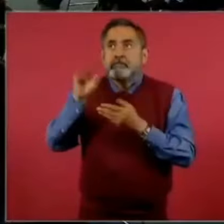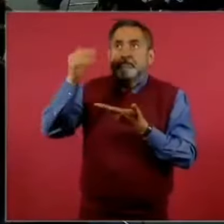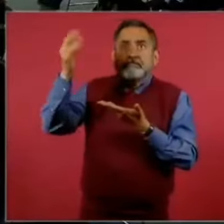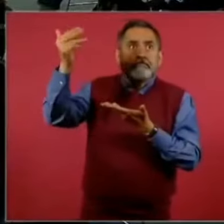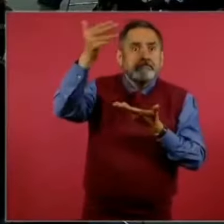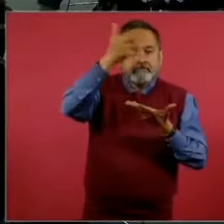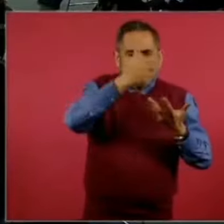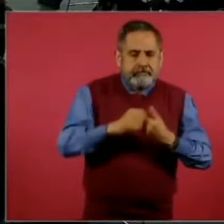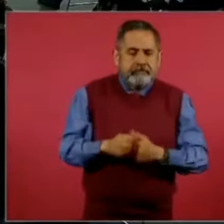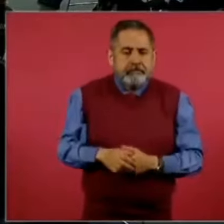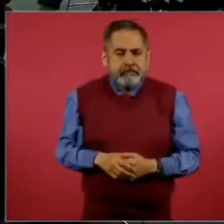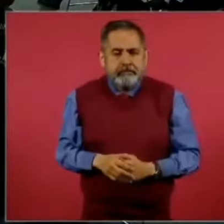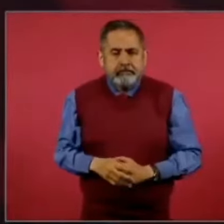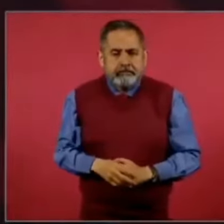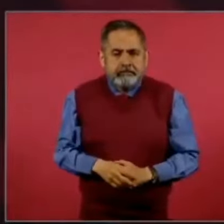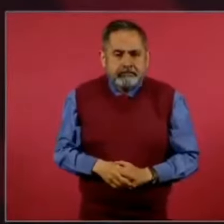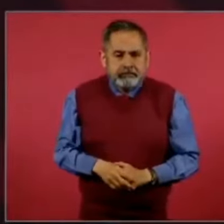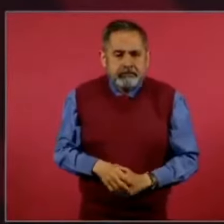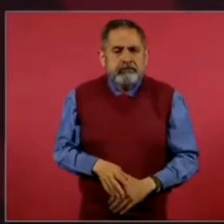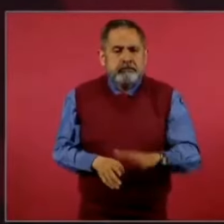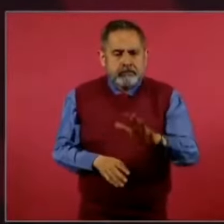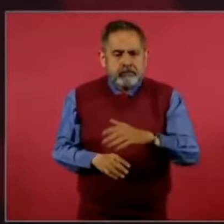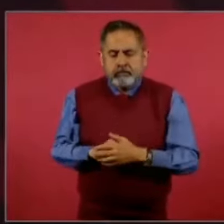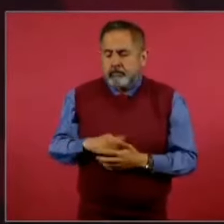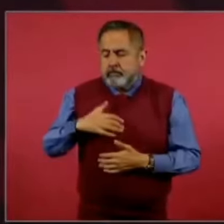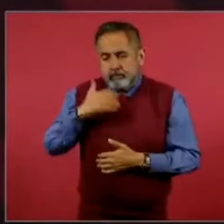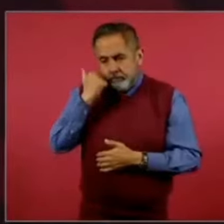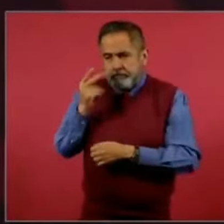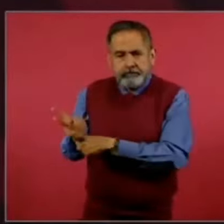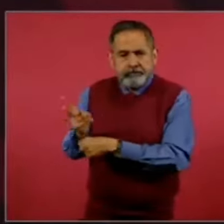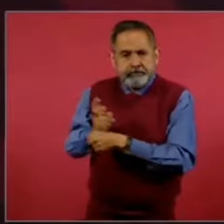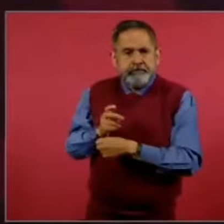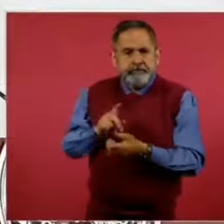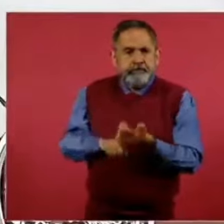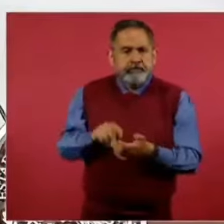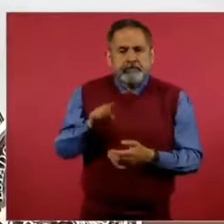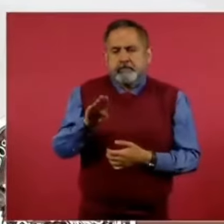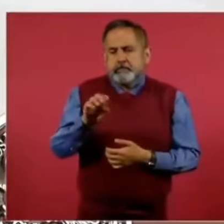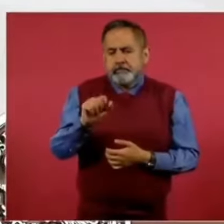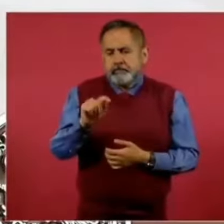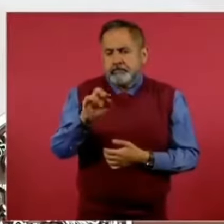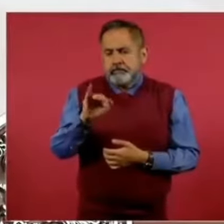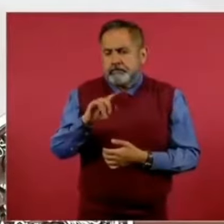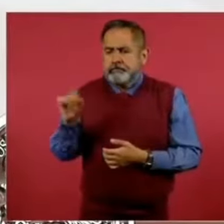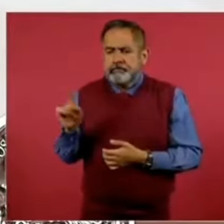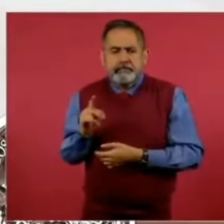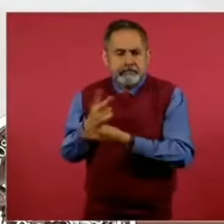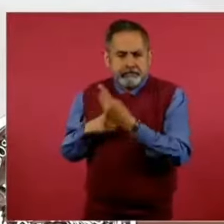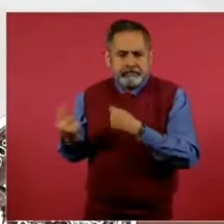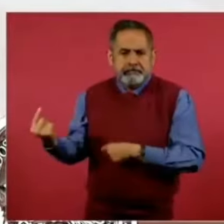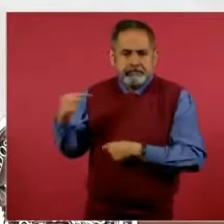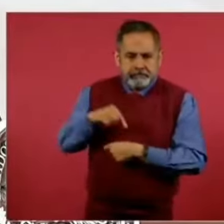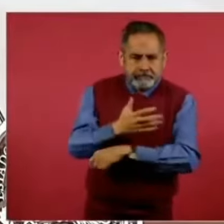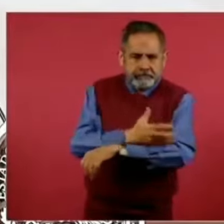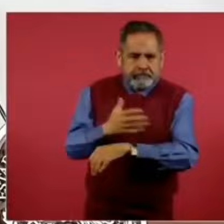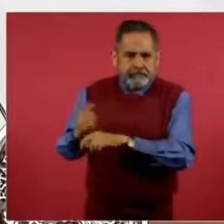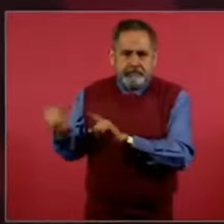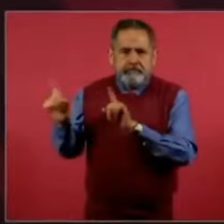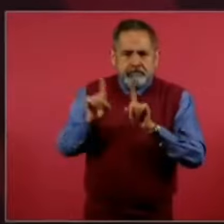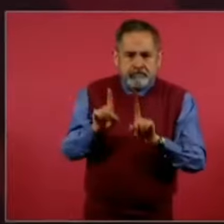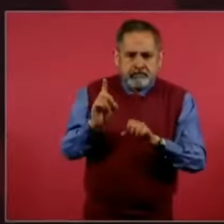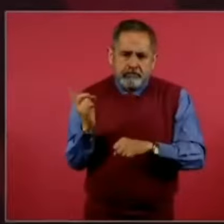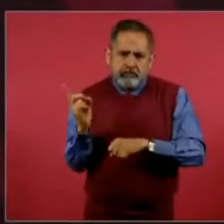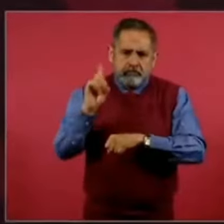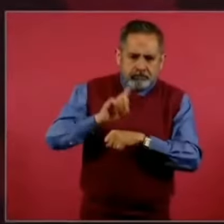Bueno, yo quiero invitar a Beatriz. Que nos acompañe un día aquí,